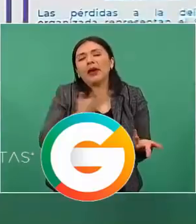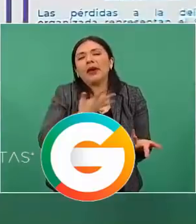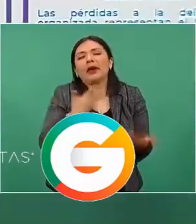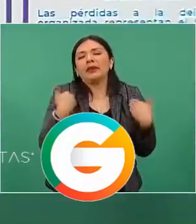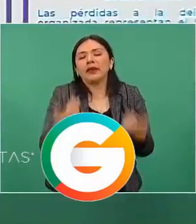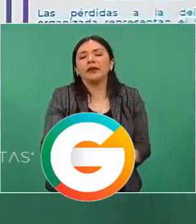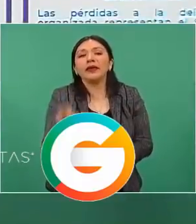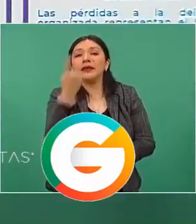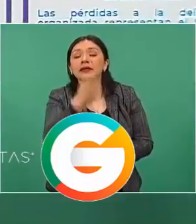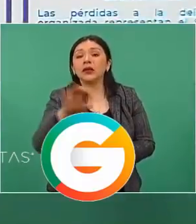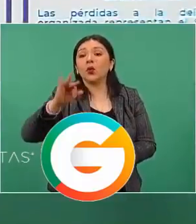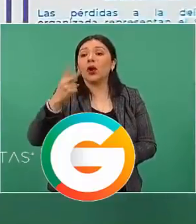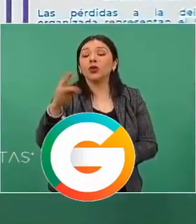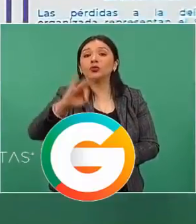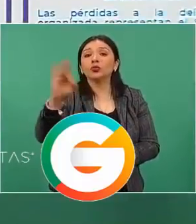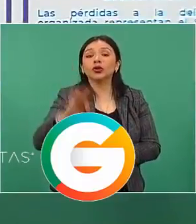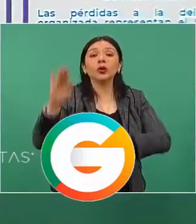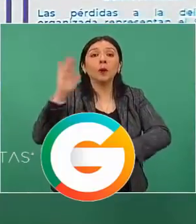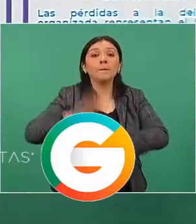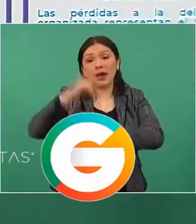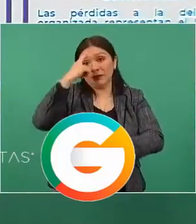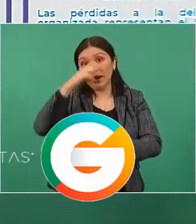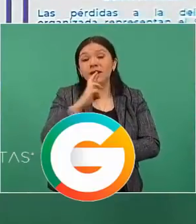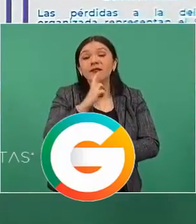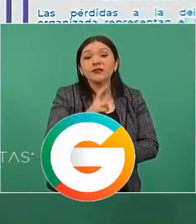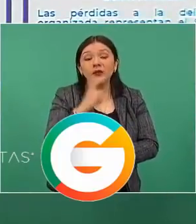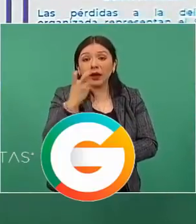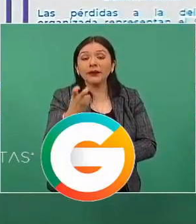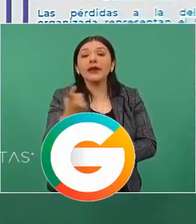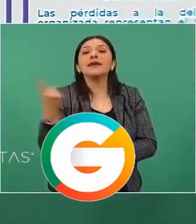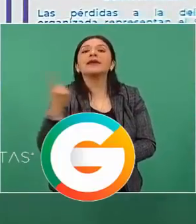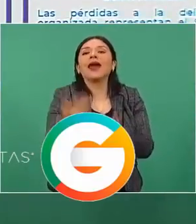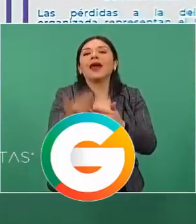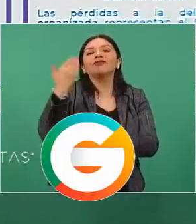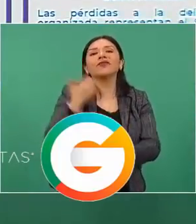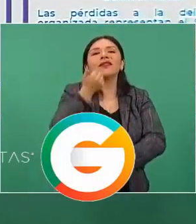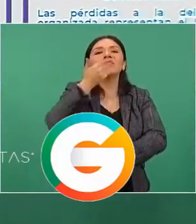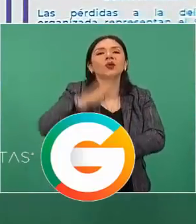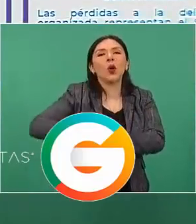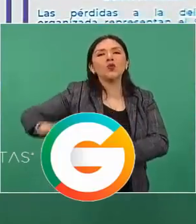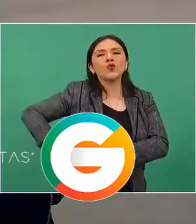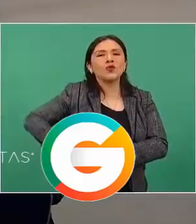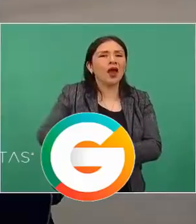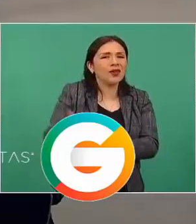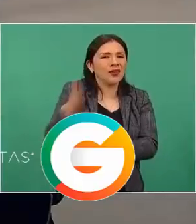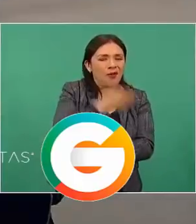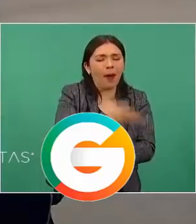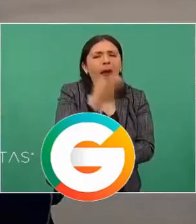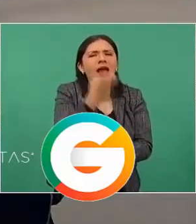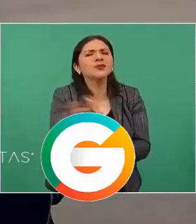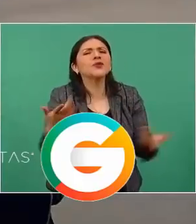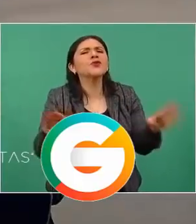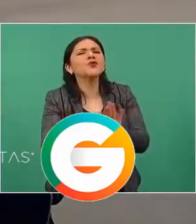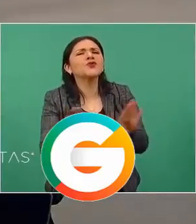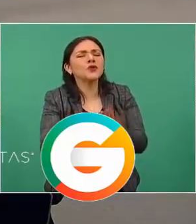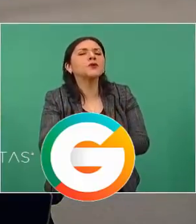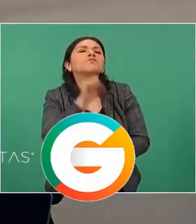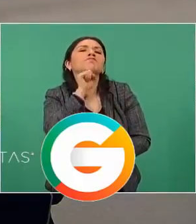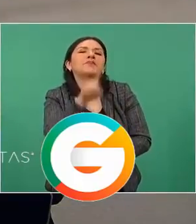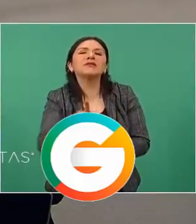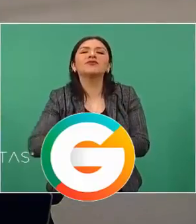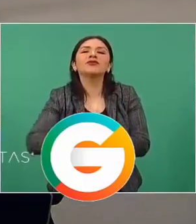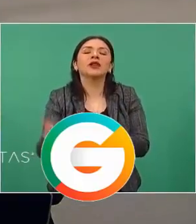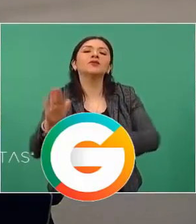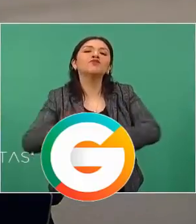142 por ciento más de resultados que la administración anterior y esto se ha logrado por la coordinación